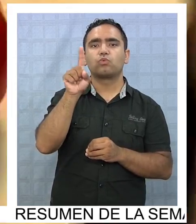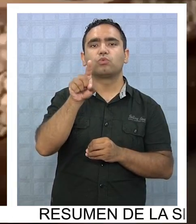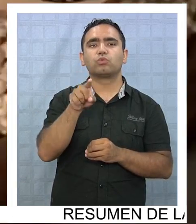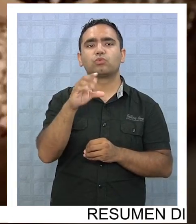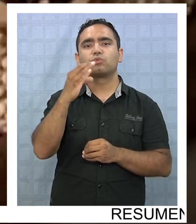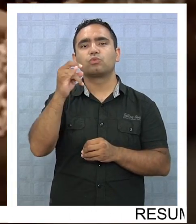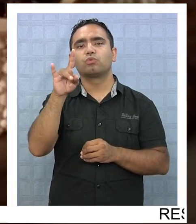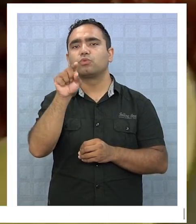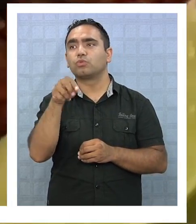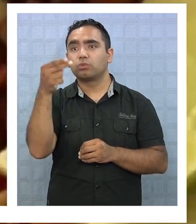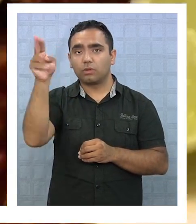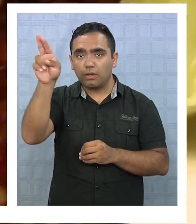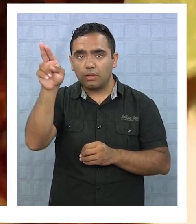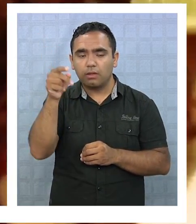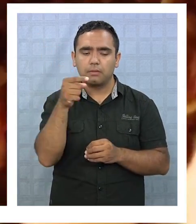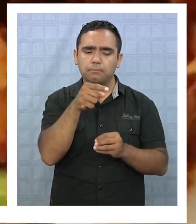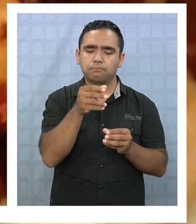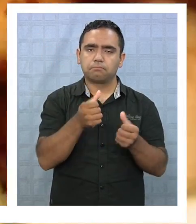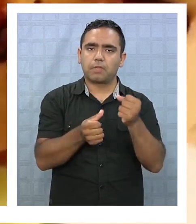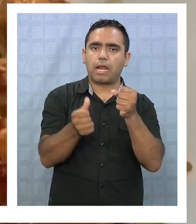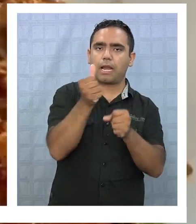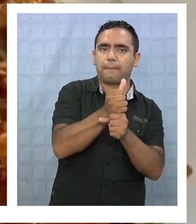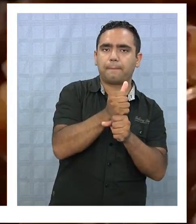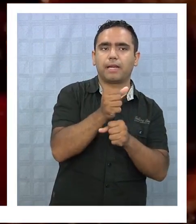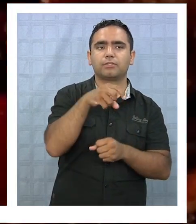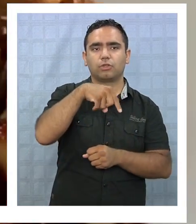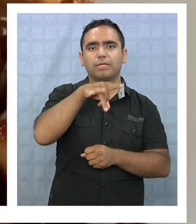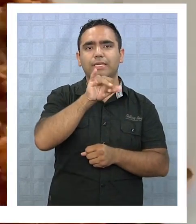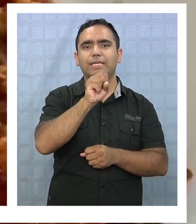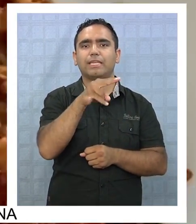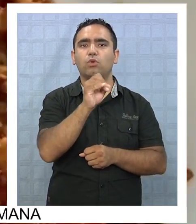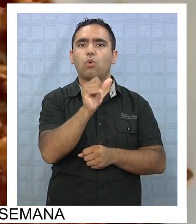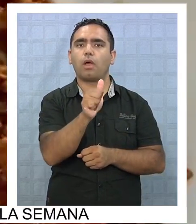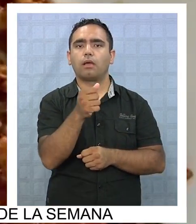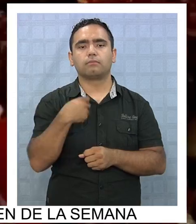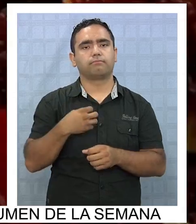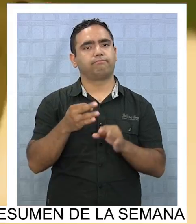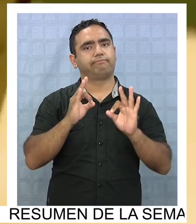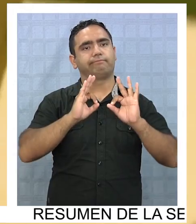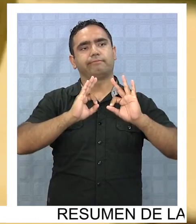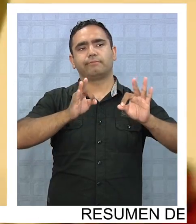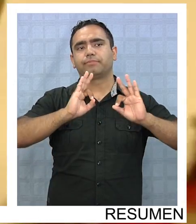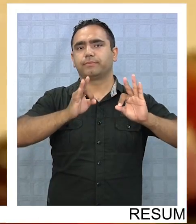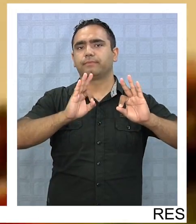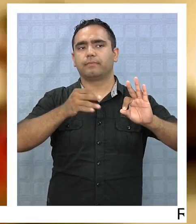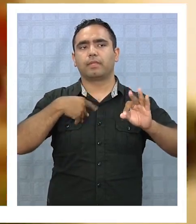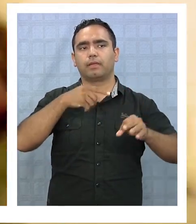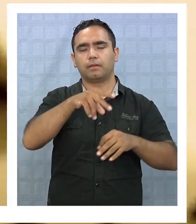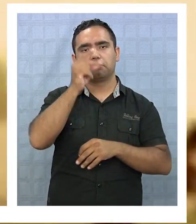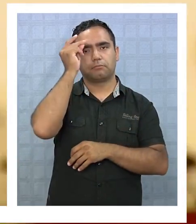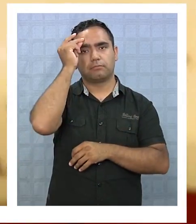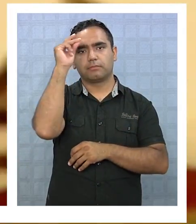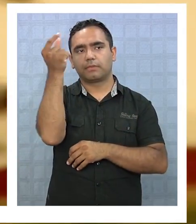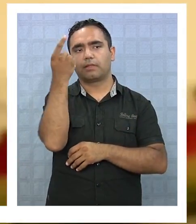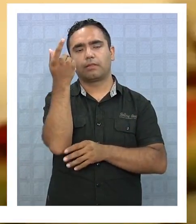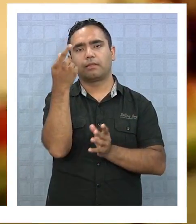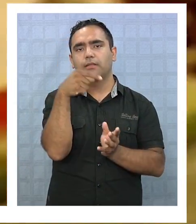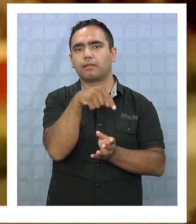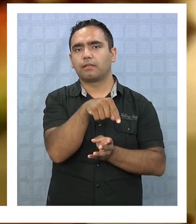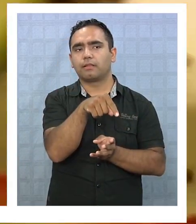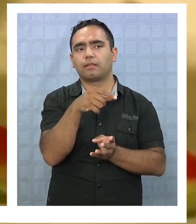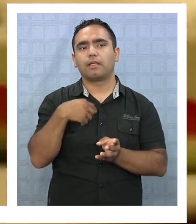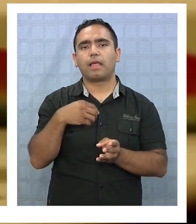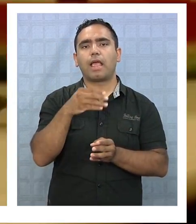ingrediente que tienen ellos allá, lo pusimos la quinoa. Y fue un éxito. Entonces ahí inventamos, entre comillas,